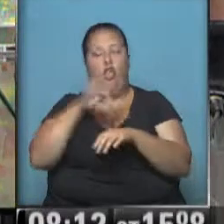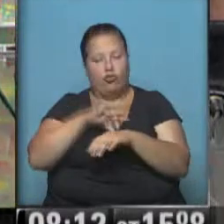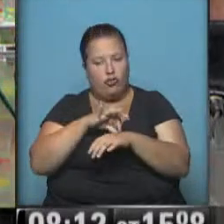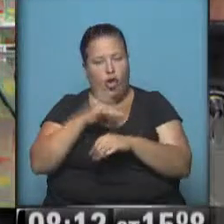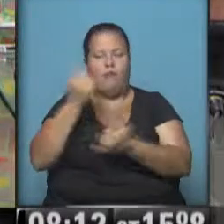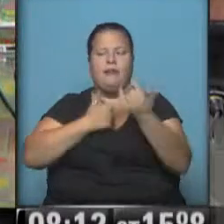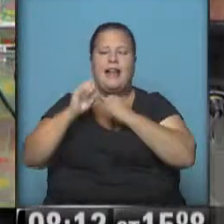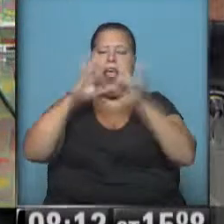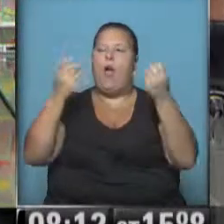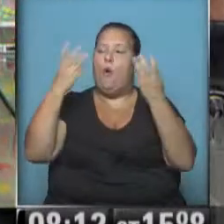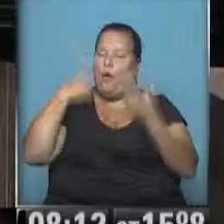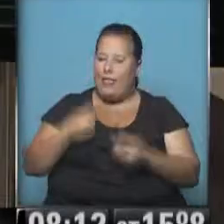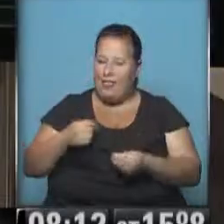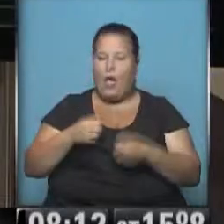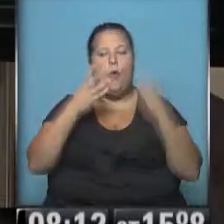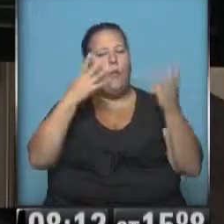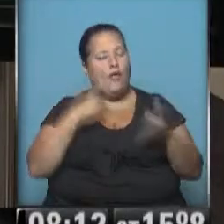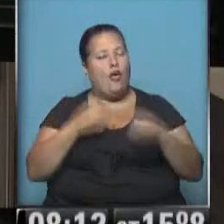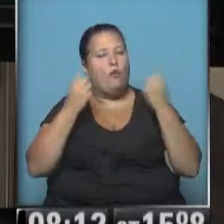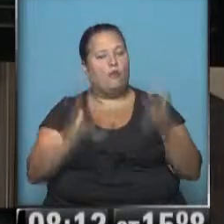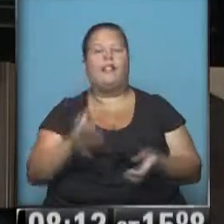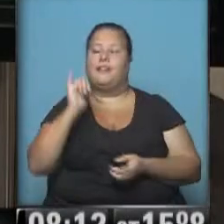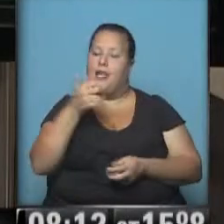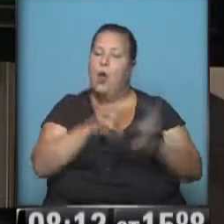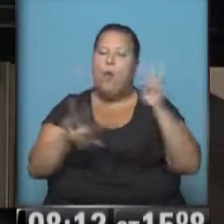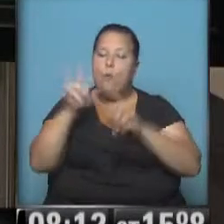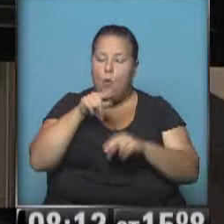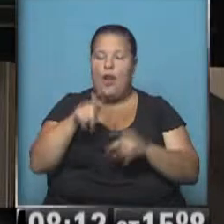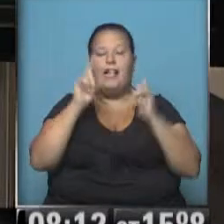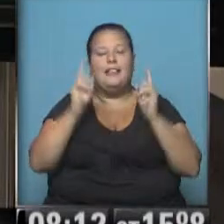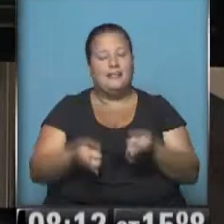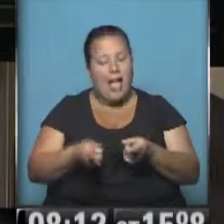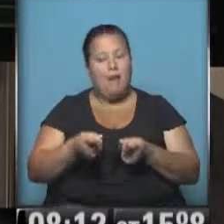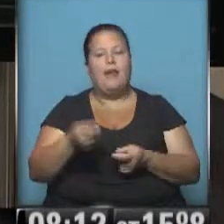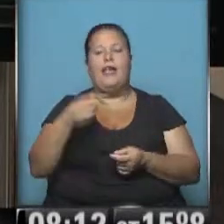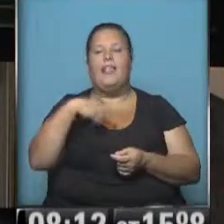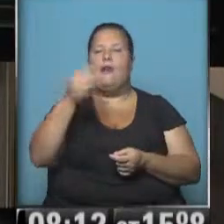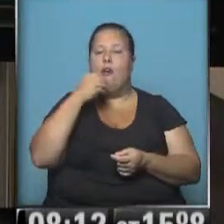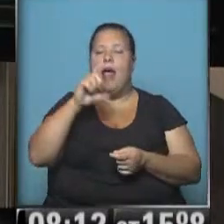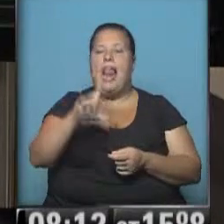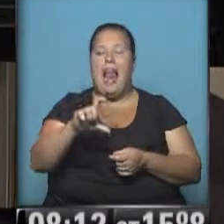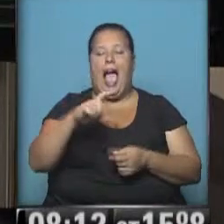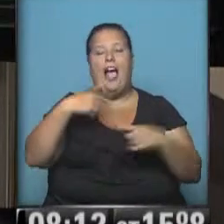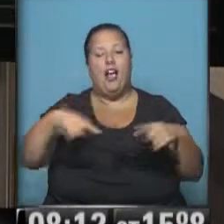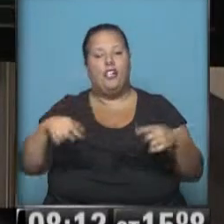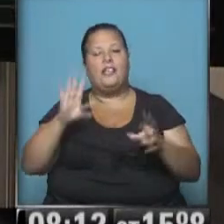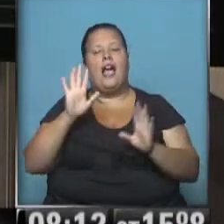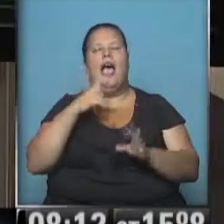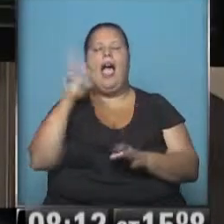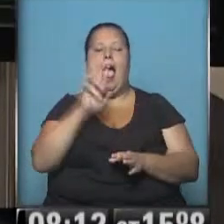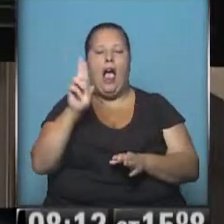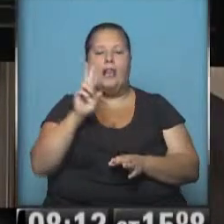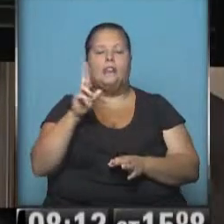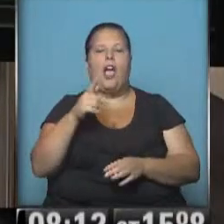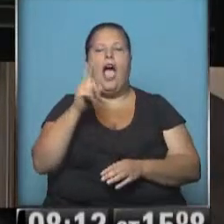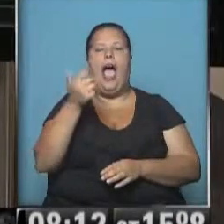tiene los detalles. Buen día, bienvenido. Buen día, ¿cómo están? Sí, hay que buscar eso. Y también hay que consumir los enlatados y las conservas que están autorizadas